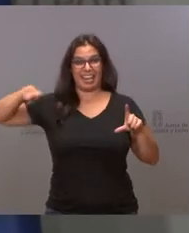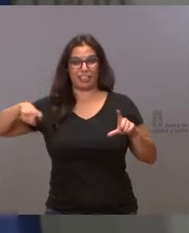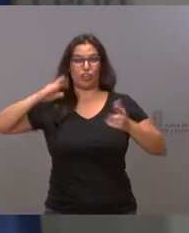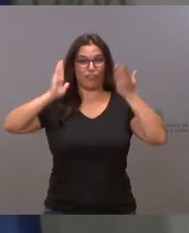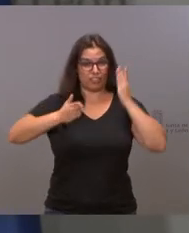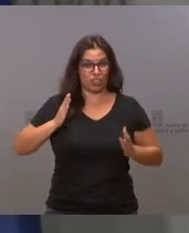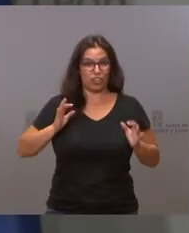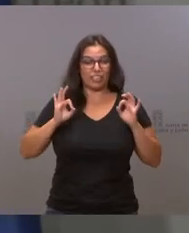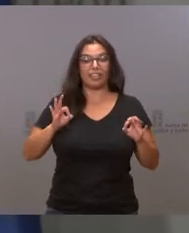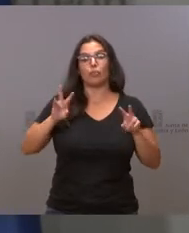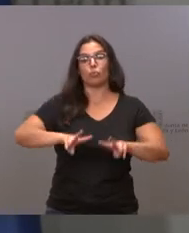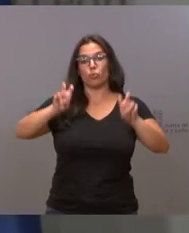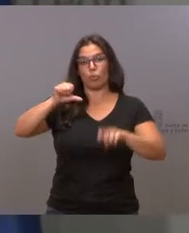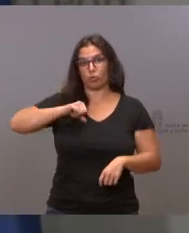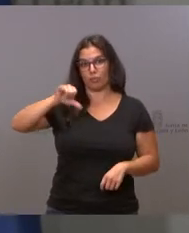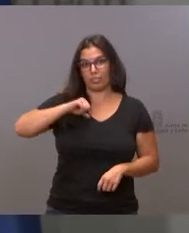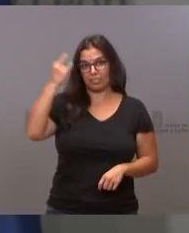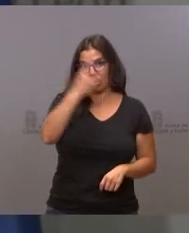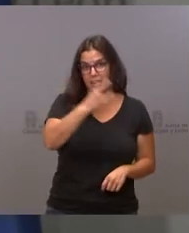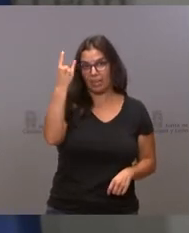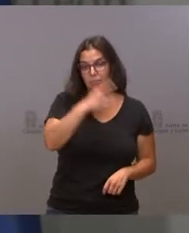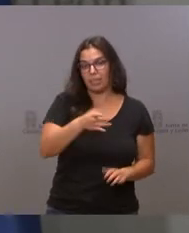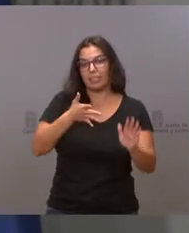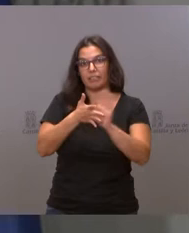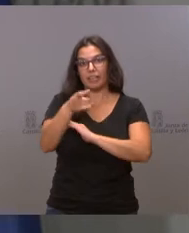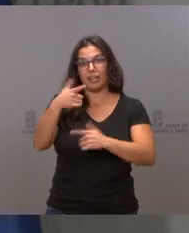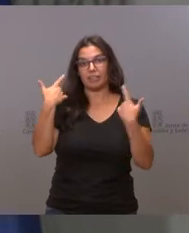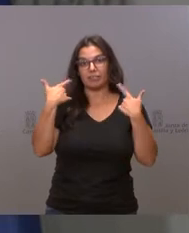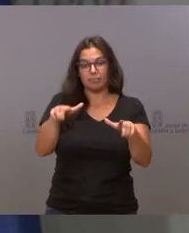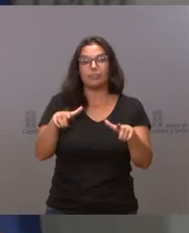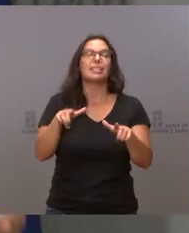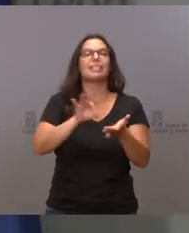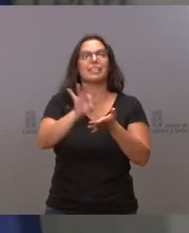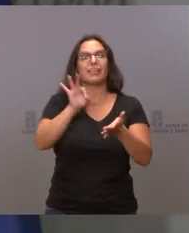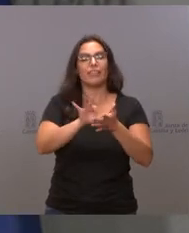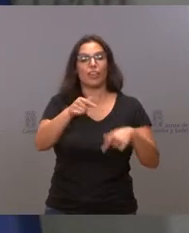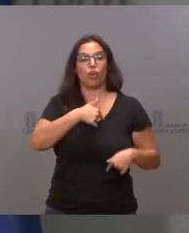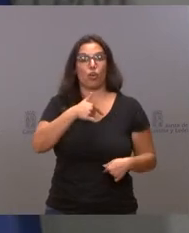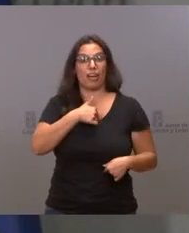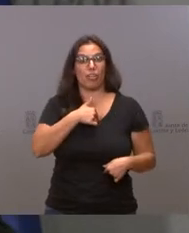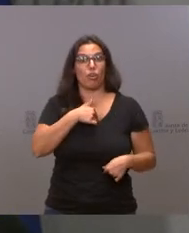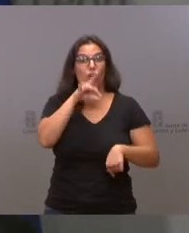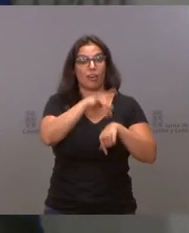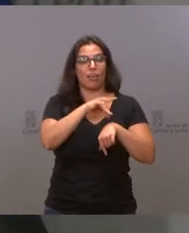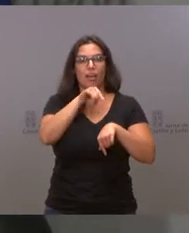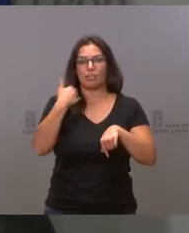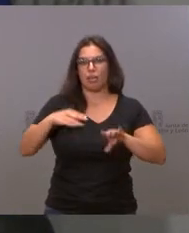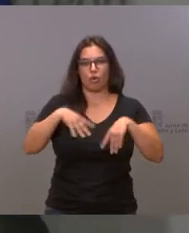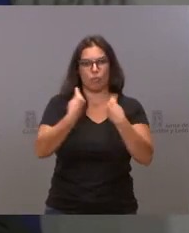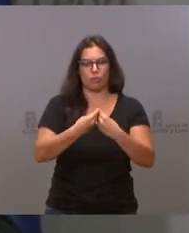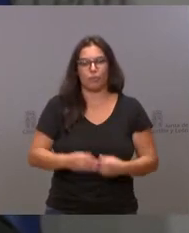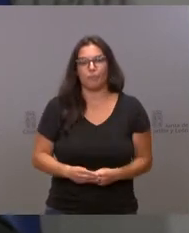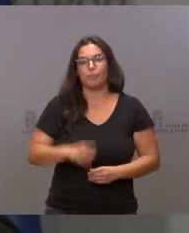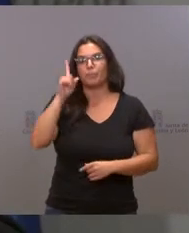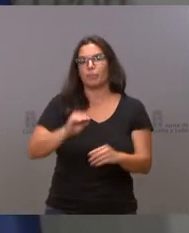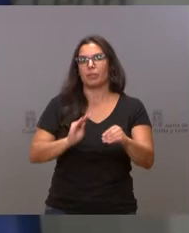Hospital de Salamanca. Se completa con esto la dotación del servicio de cardiología en dicho centro. También se invierte